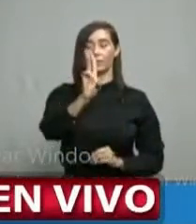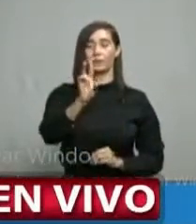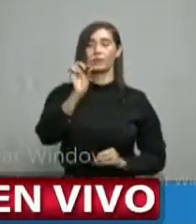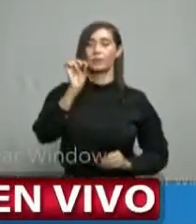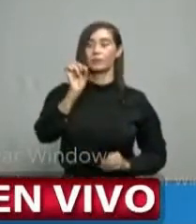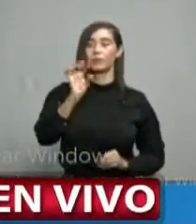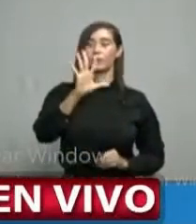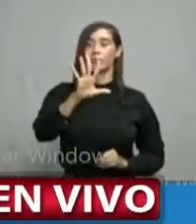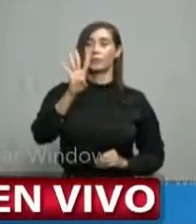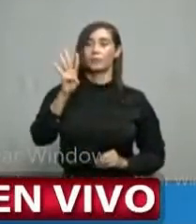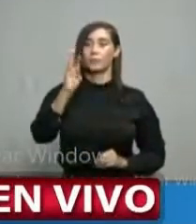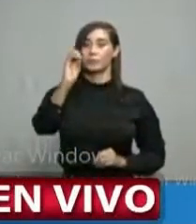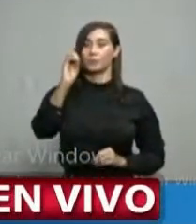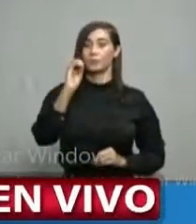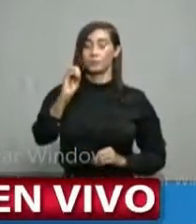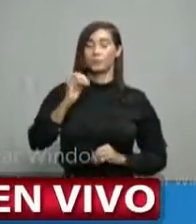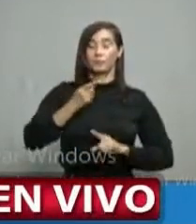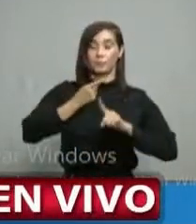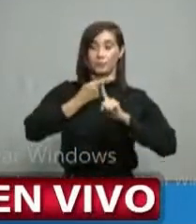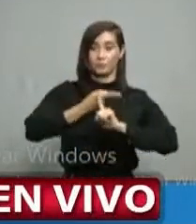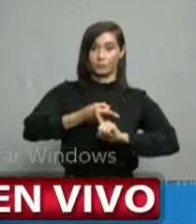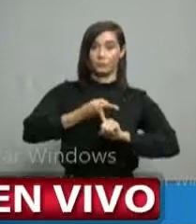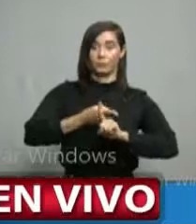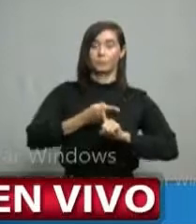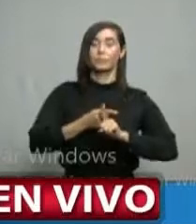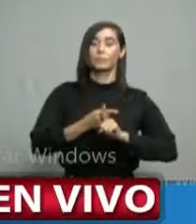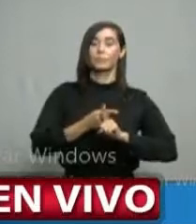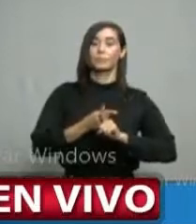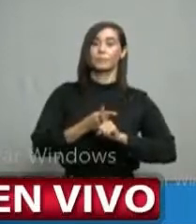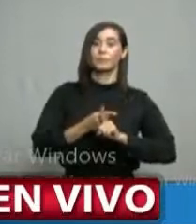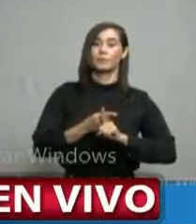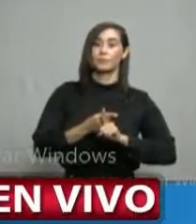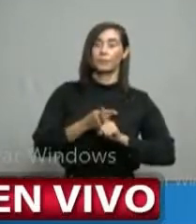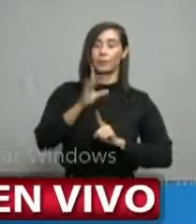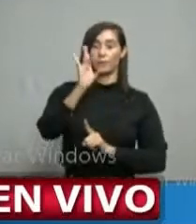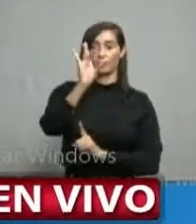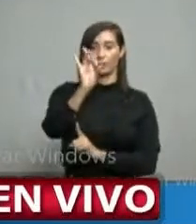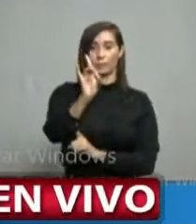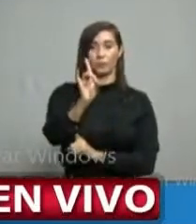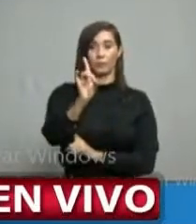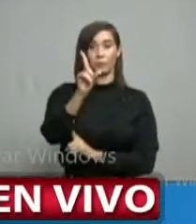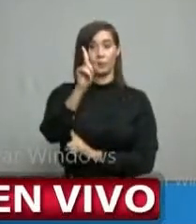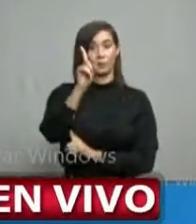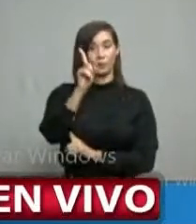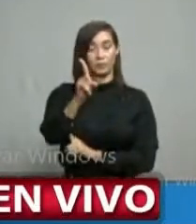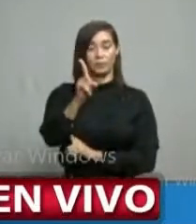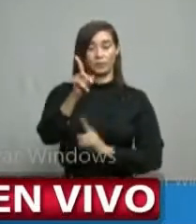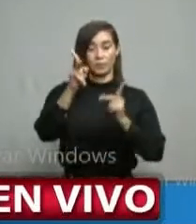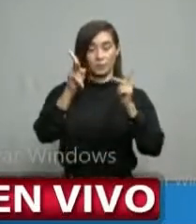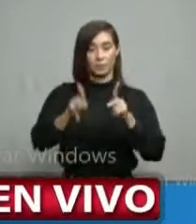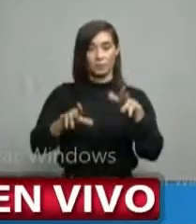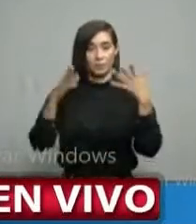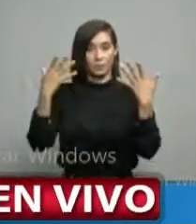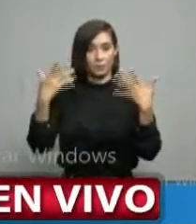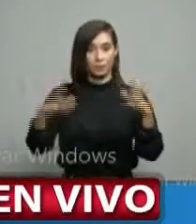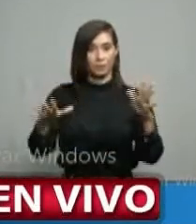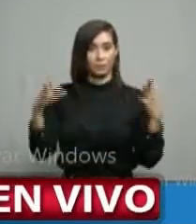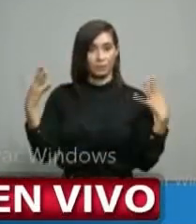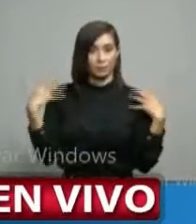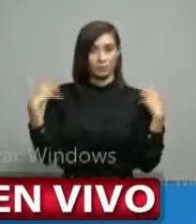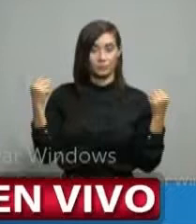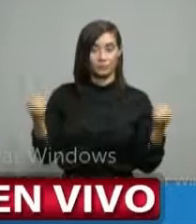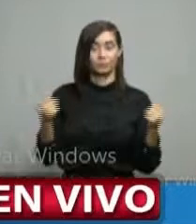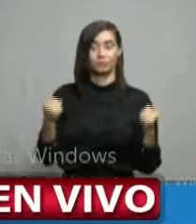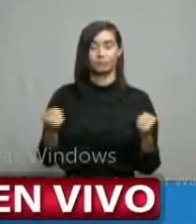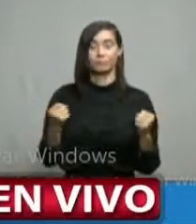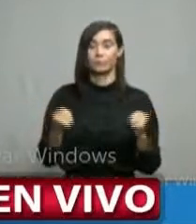.54% la tasa de positividad, 81 de los 132 confirmados,